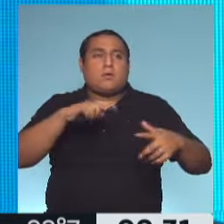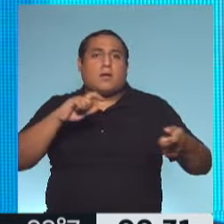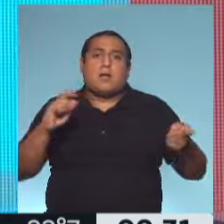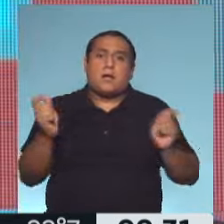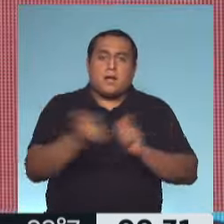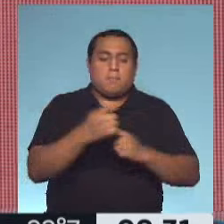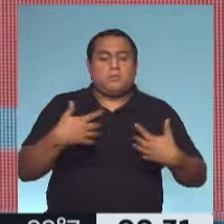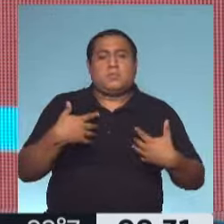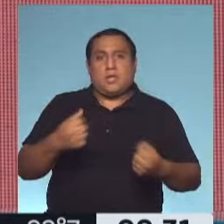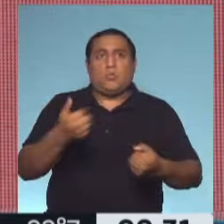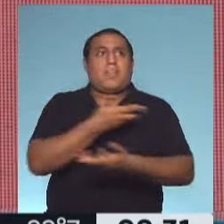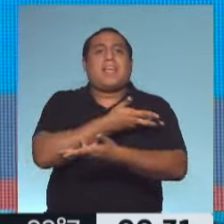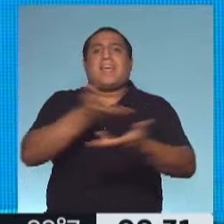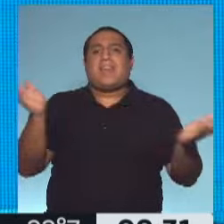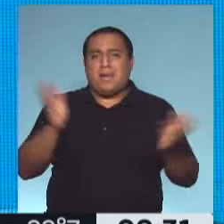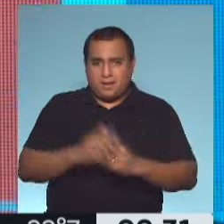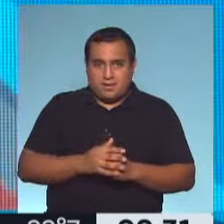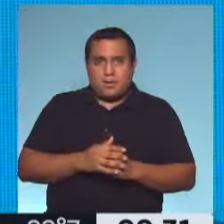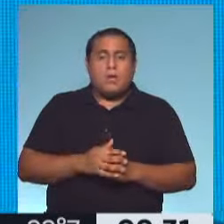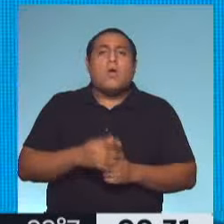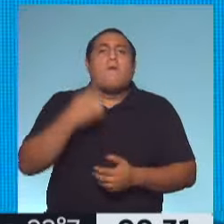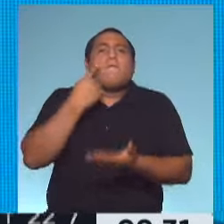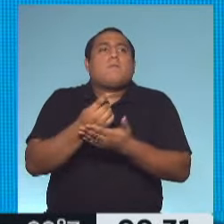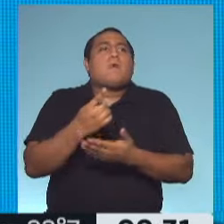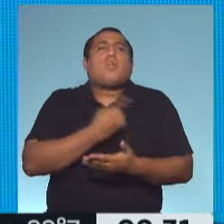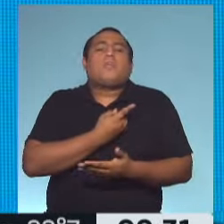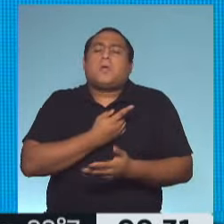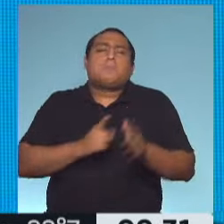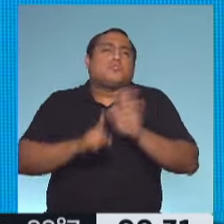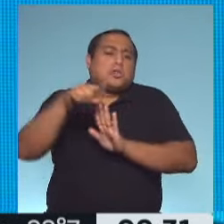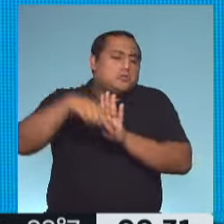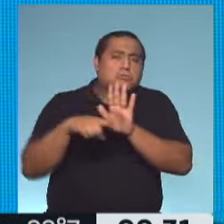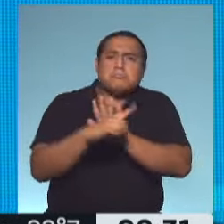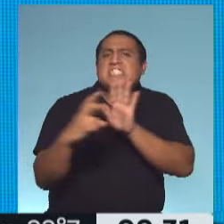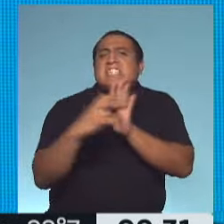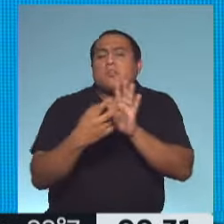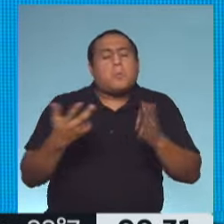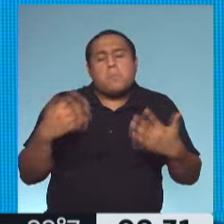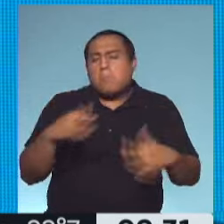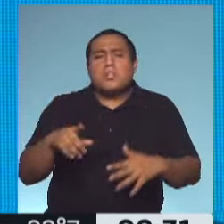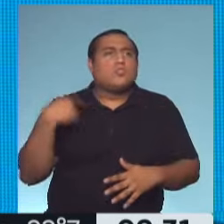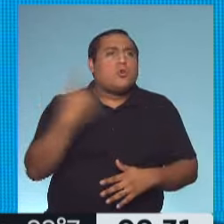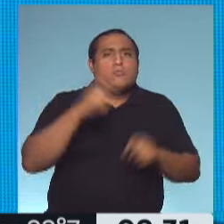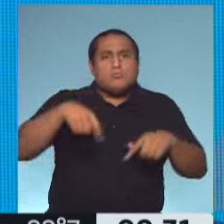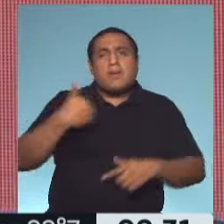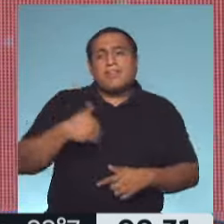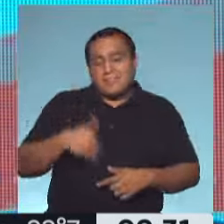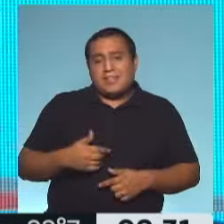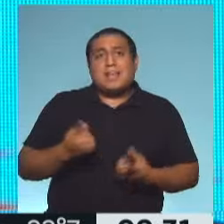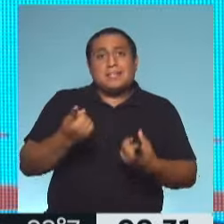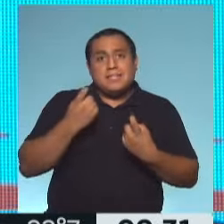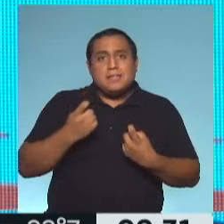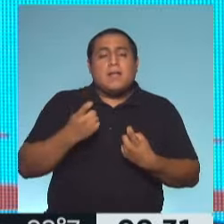nuestra salud global en general. No importa dónde vivas, en el norte, en el sur, en el centro, da igual. Somos argentinos y argentinas y necesitamos